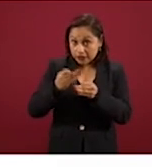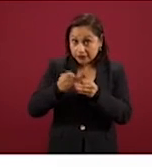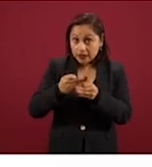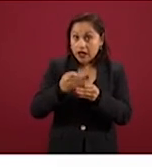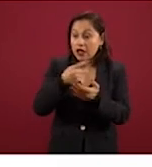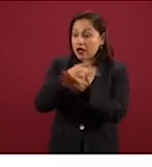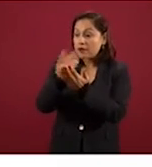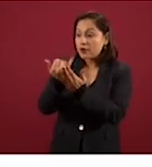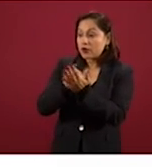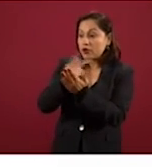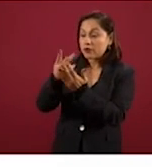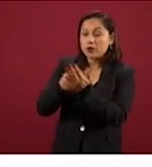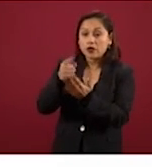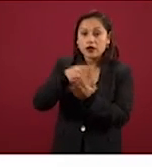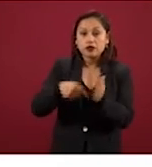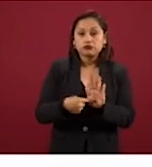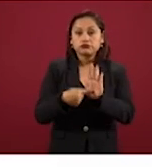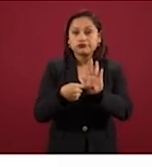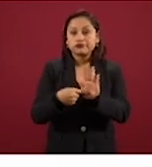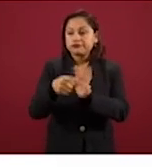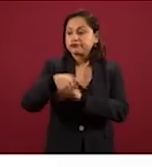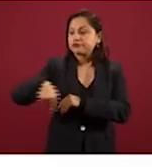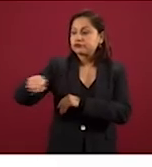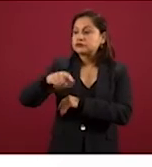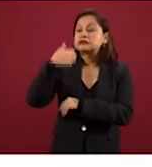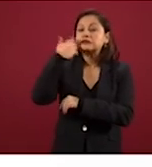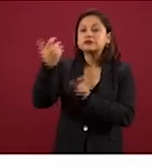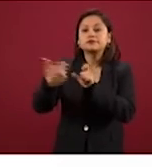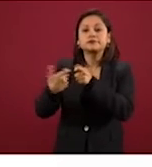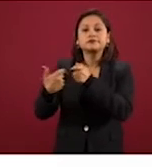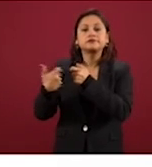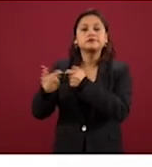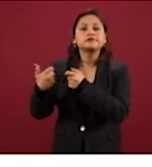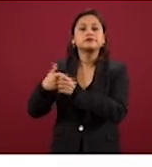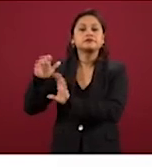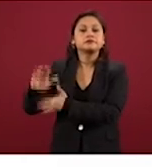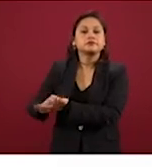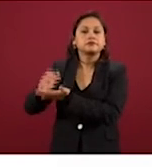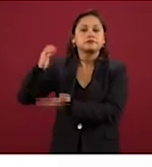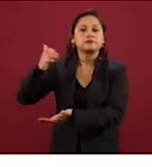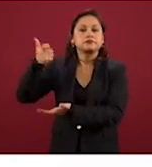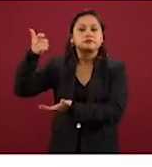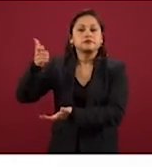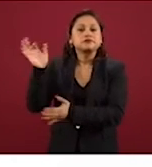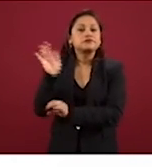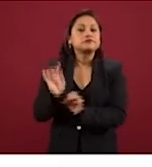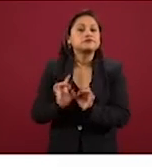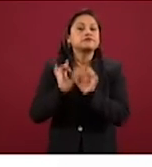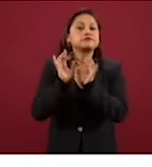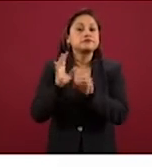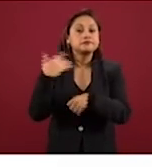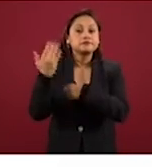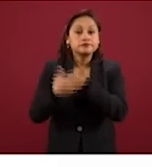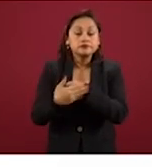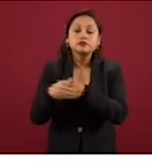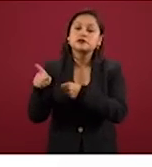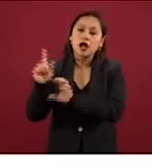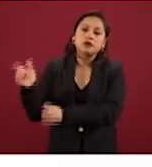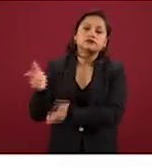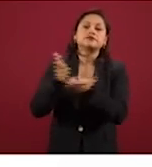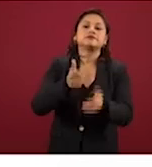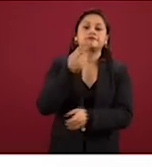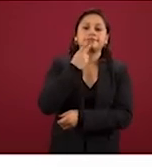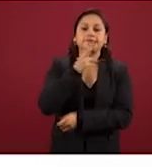el recurso necesario para poder echar a andar esos proyectos y con ello prevenir y evitar la emergencia. El indicador dice que